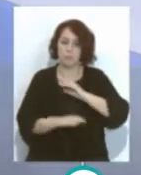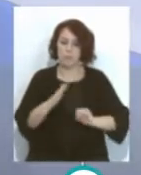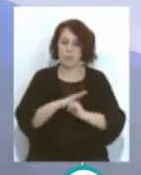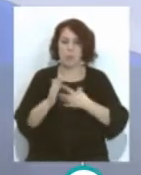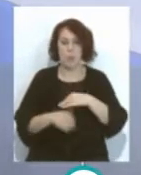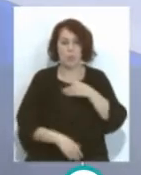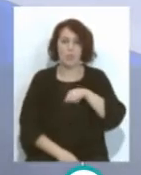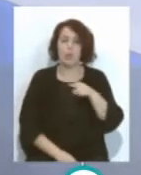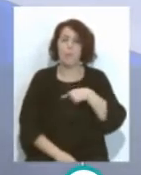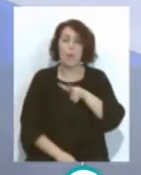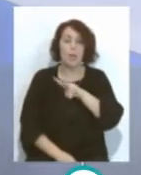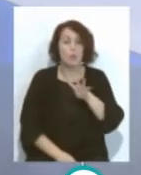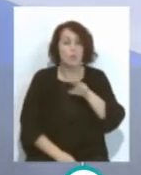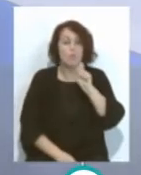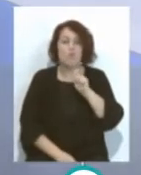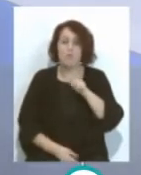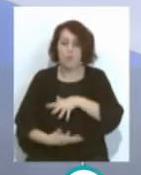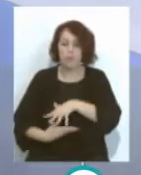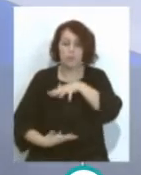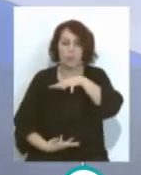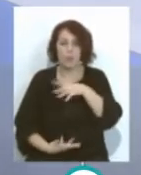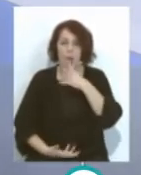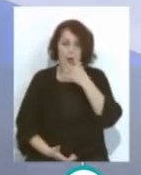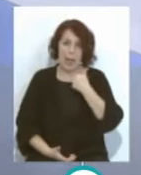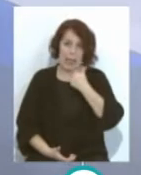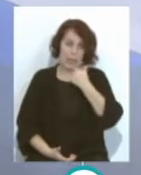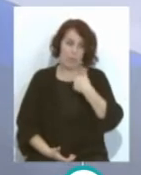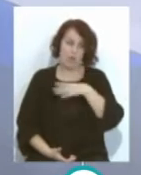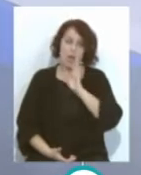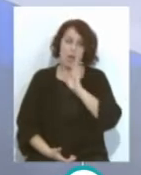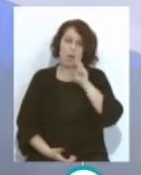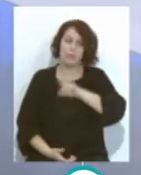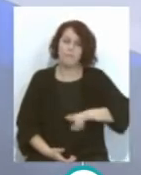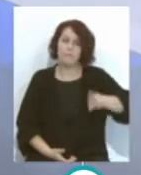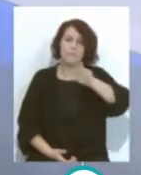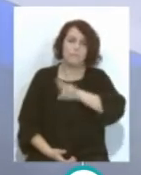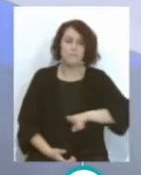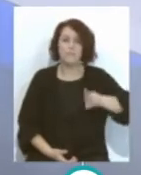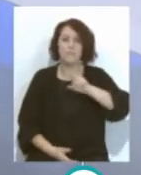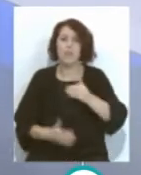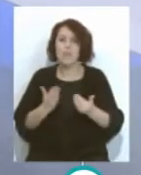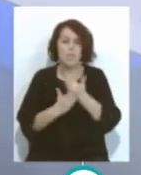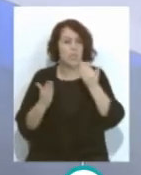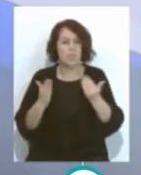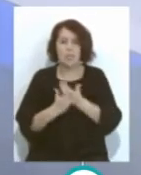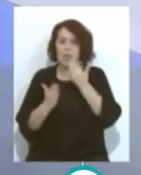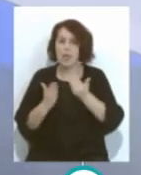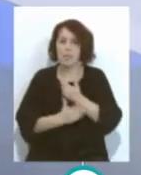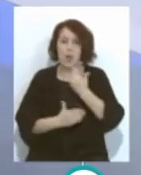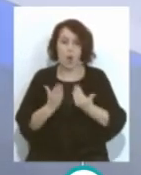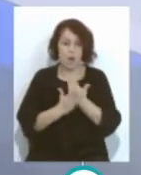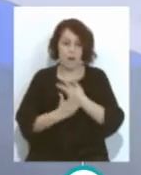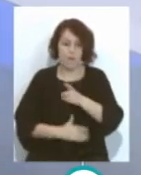24 puntos Ahora, como decimos y venimos repitiendo un día así y otro también Vienen unas